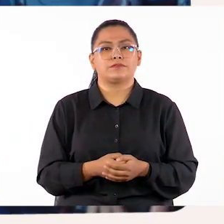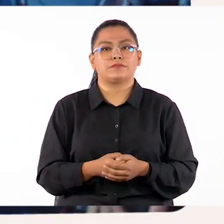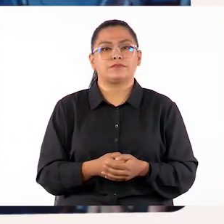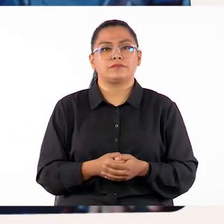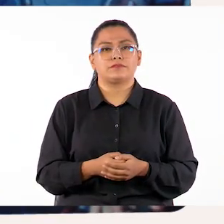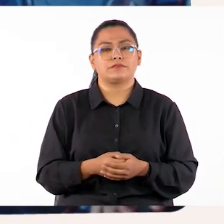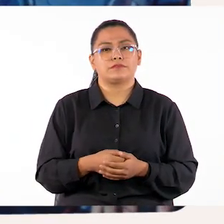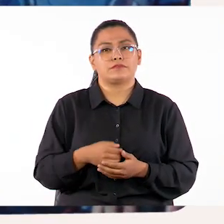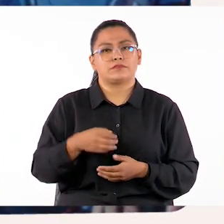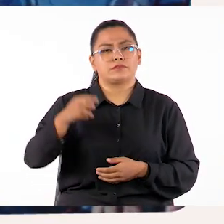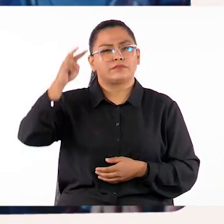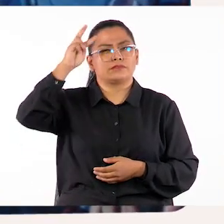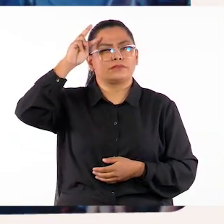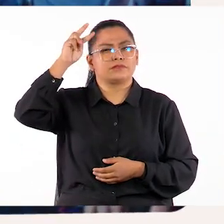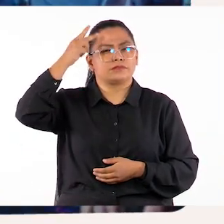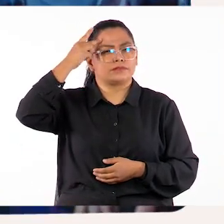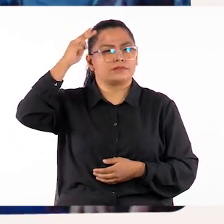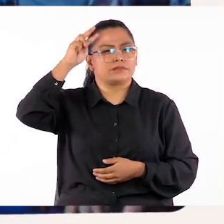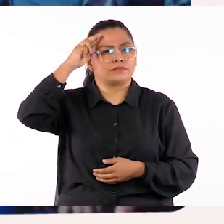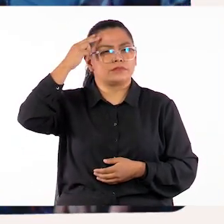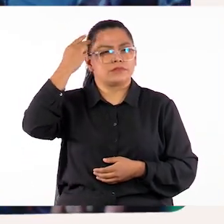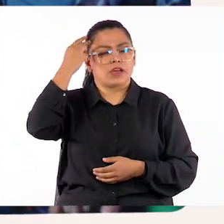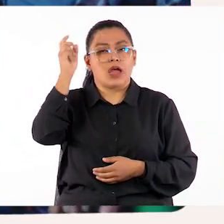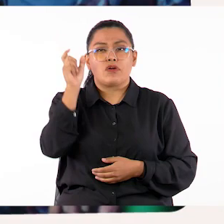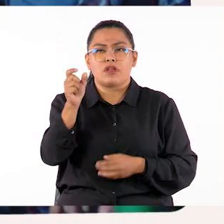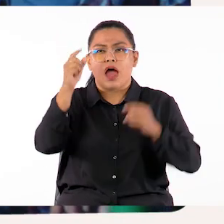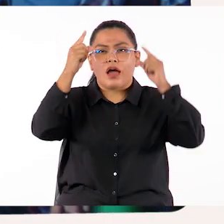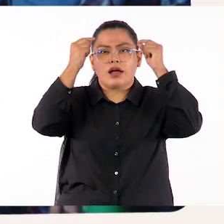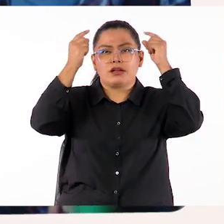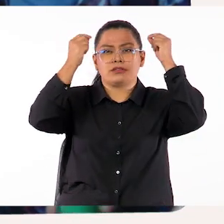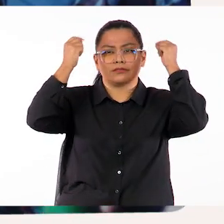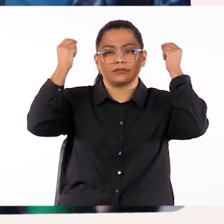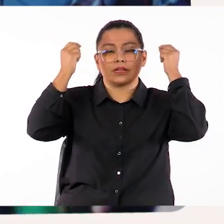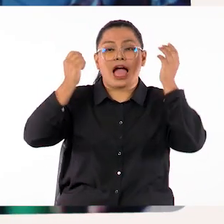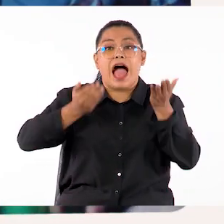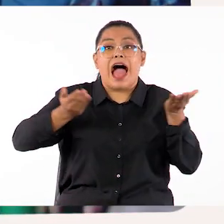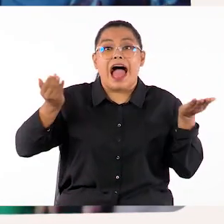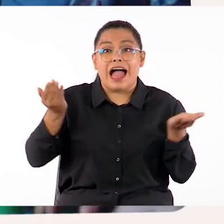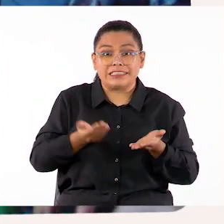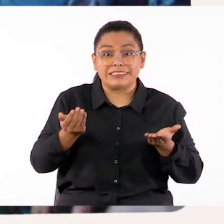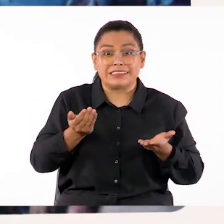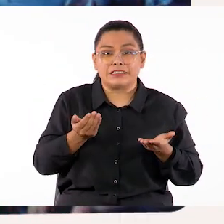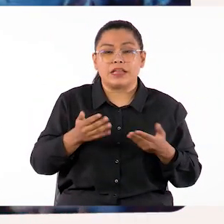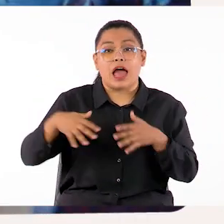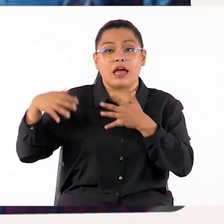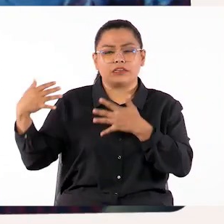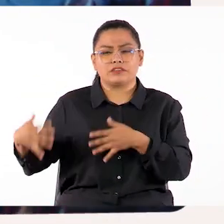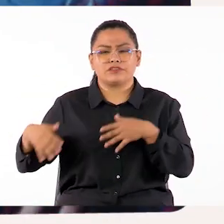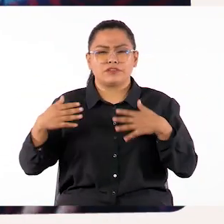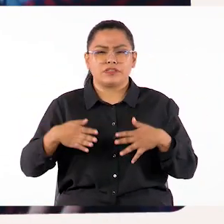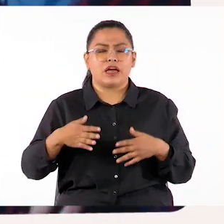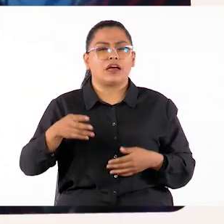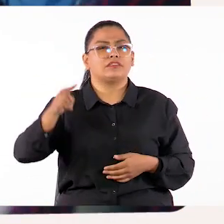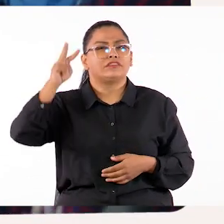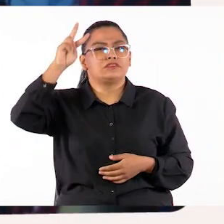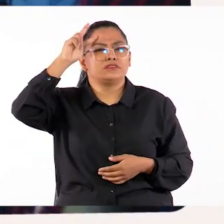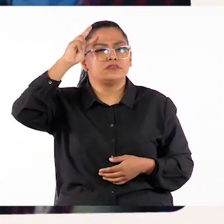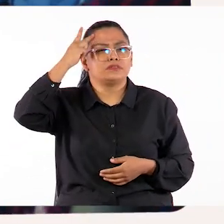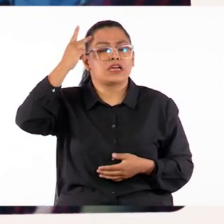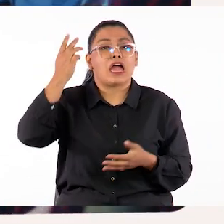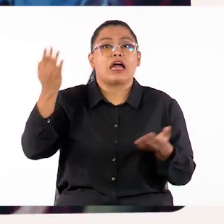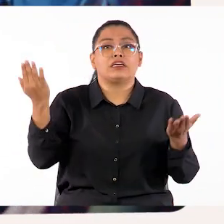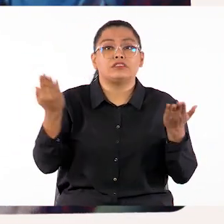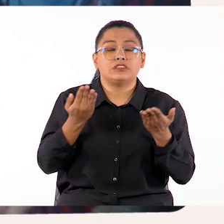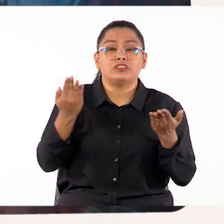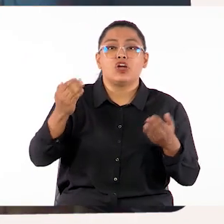significa actuar. Esto nos indica que para aprender hay que realizar alguna tarea o labor concreta.